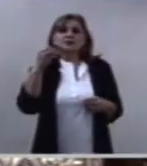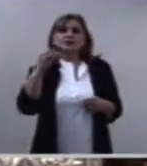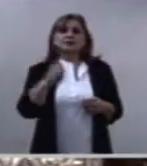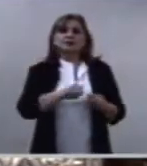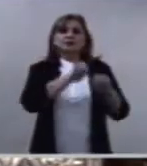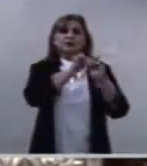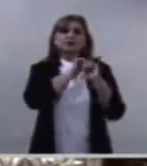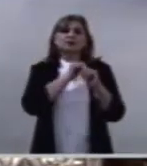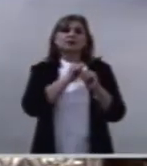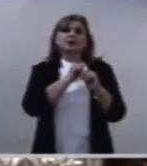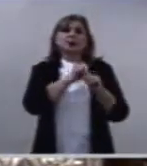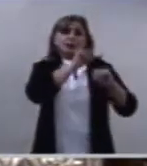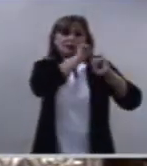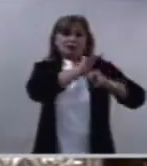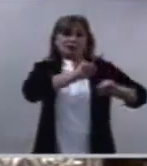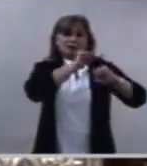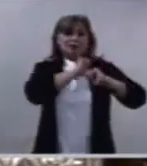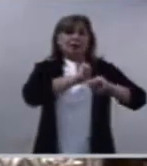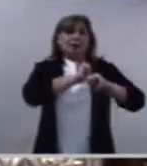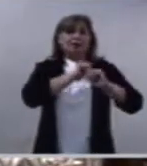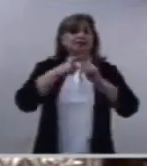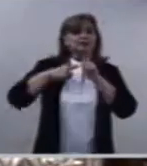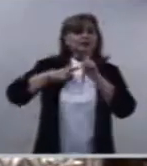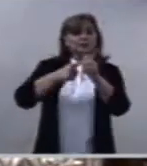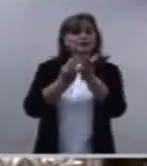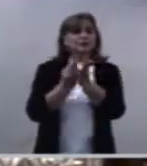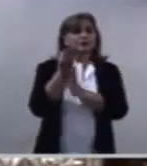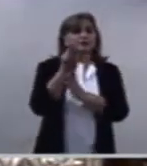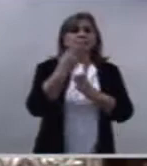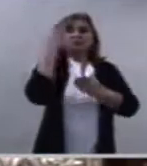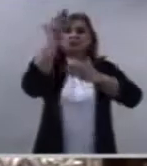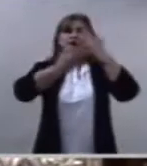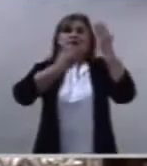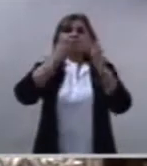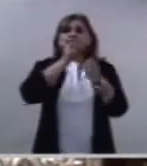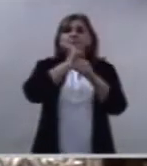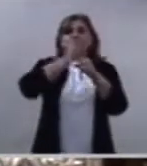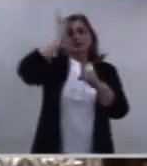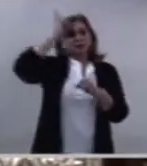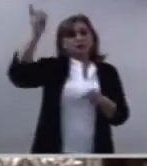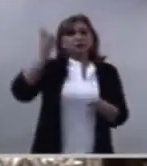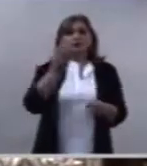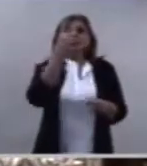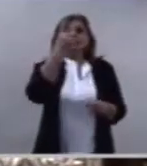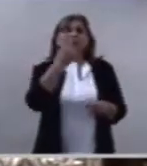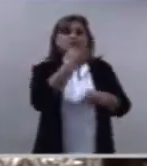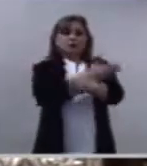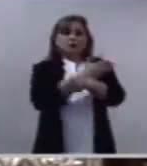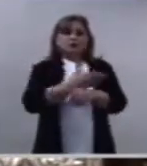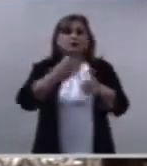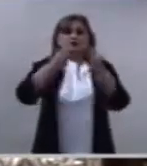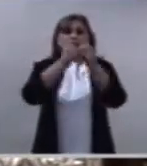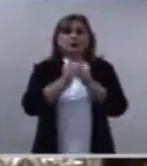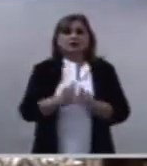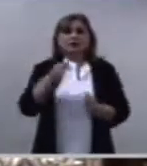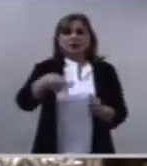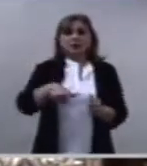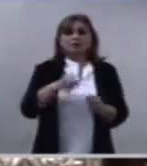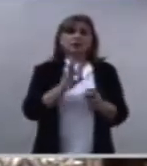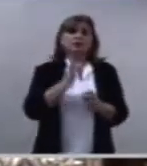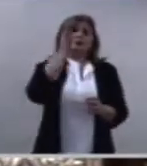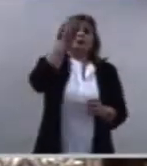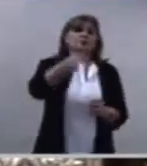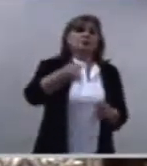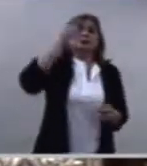11 diáconos que Dios mediante serán presbíteros